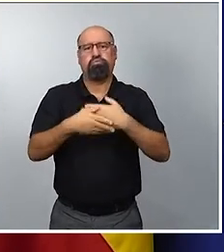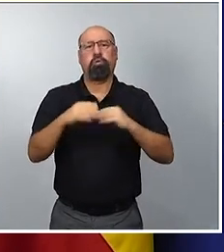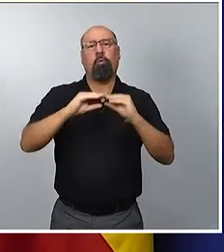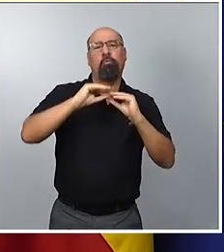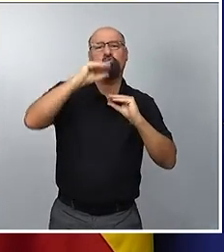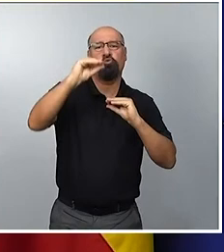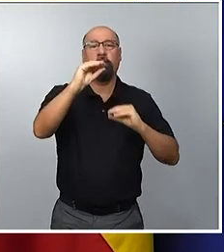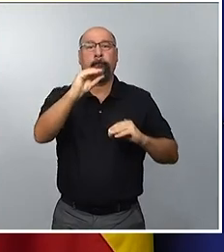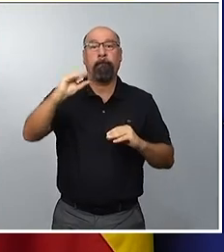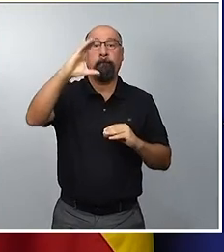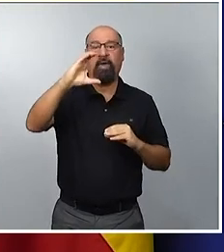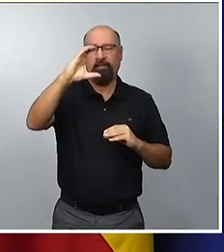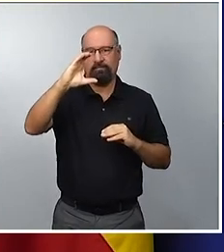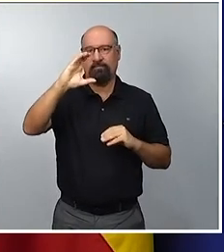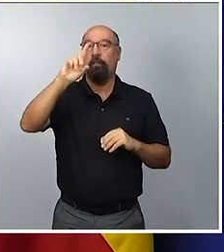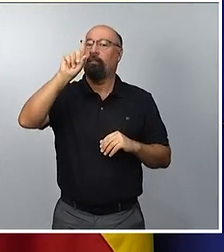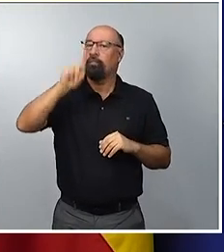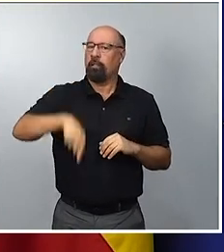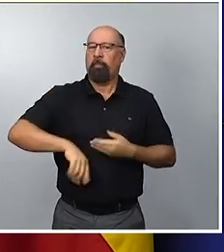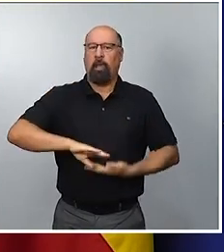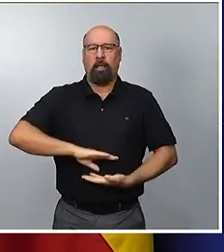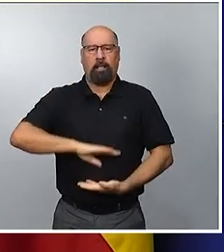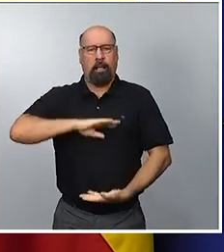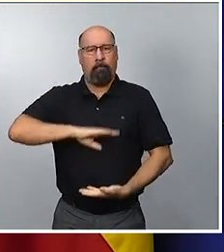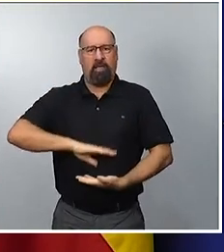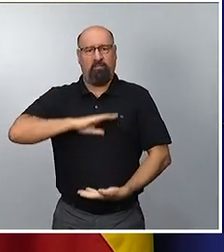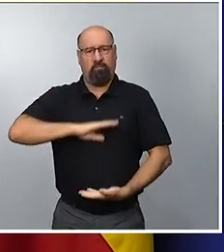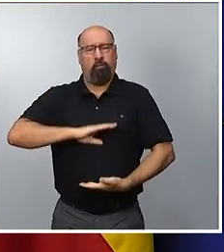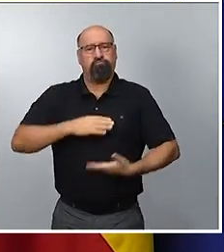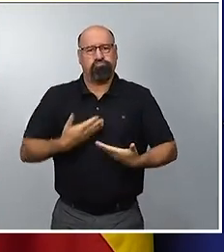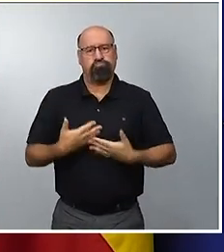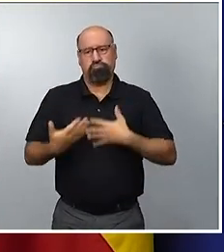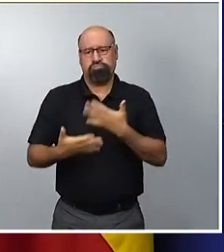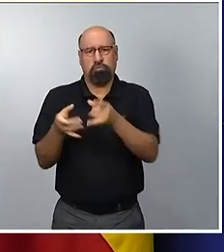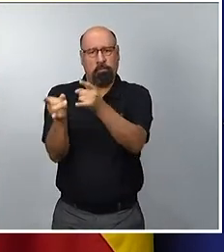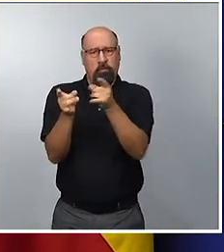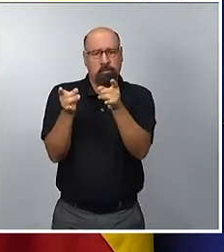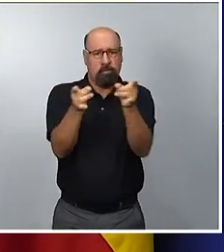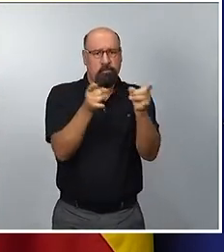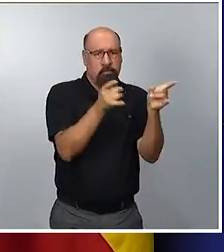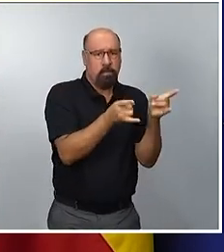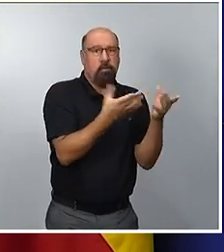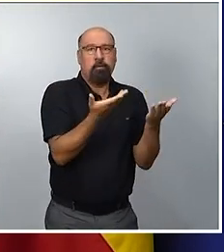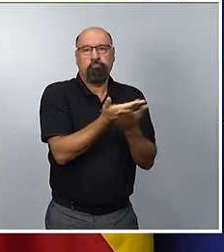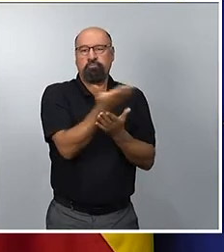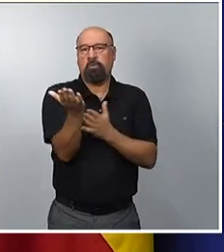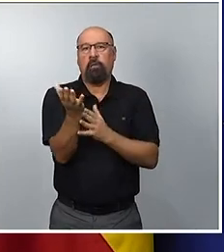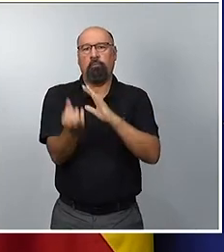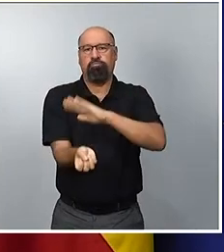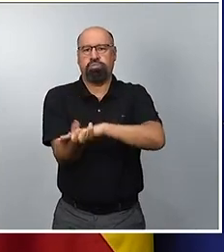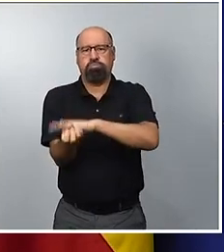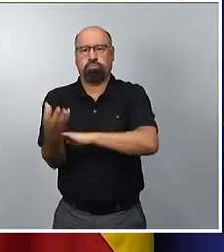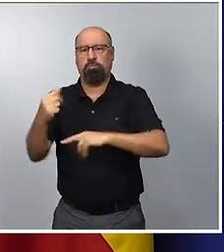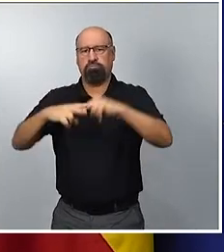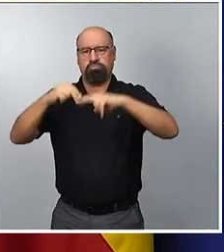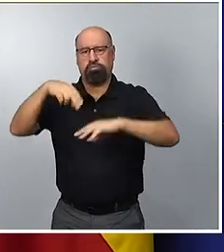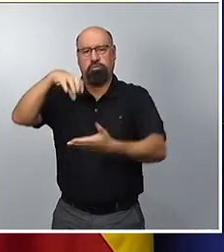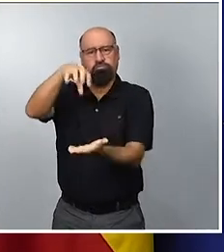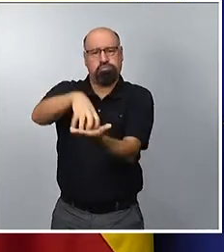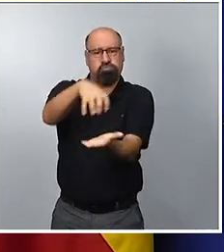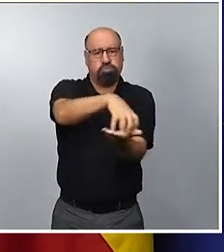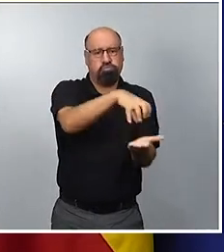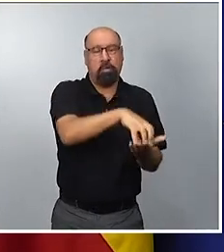pero también con la capacidad, es lo que está consiguiendo el Gobierno, de atraer nuevas infraestructuras. Esta infraestructura es